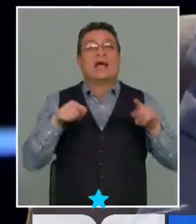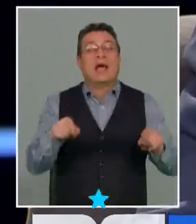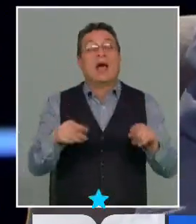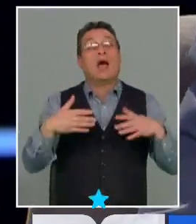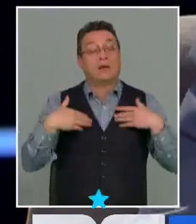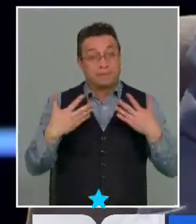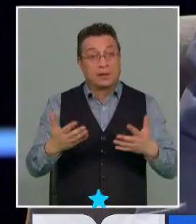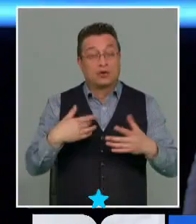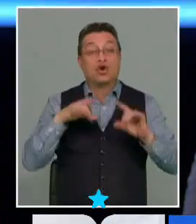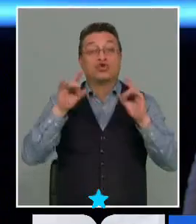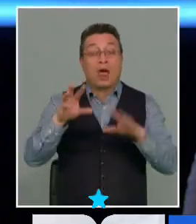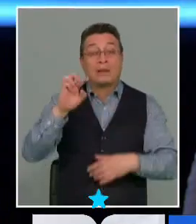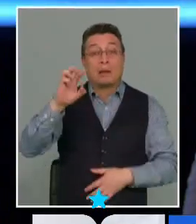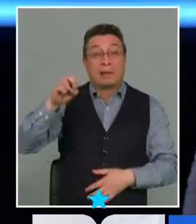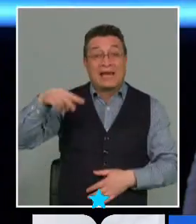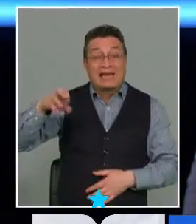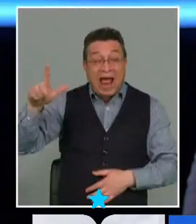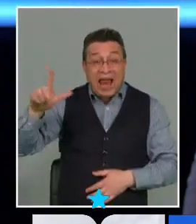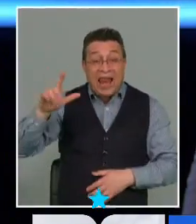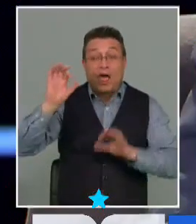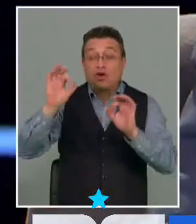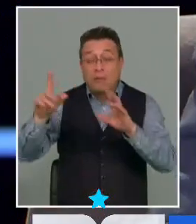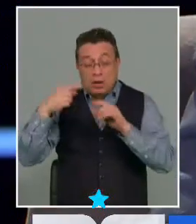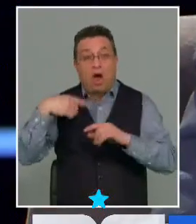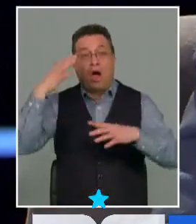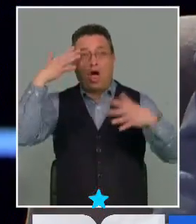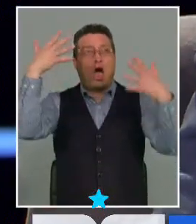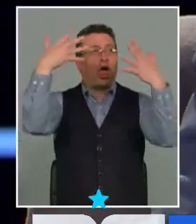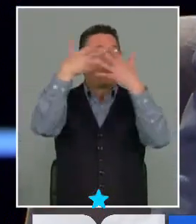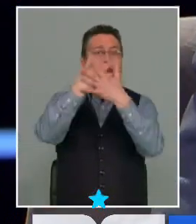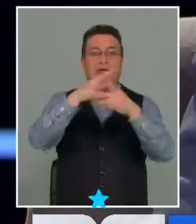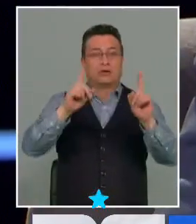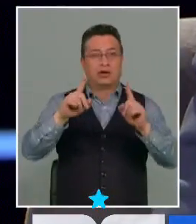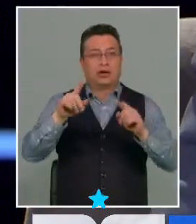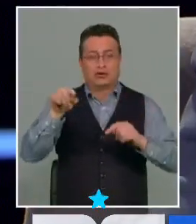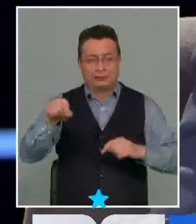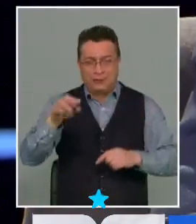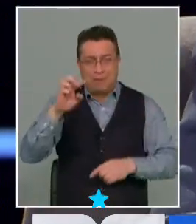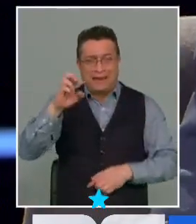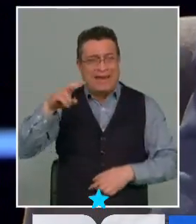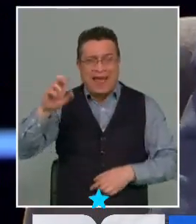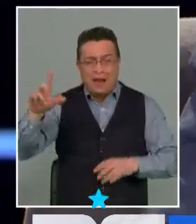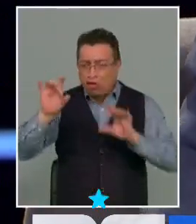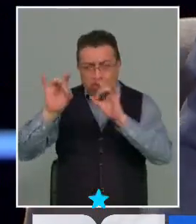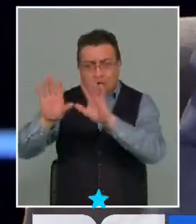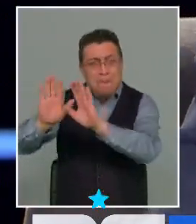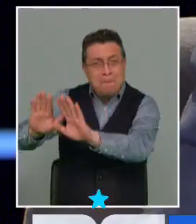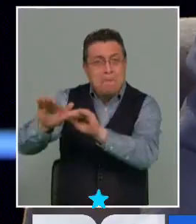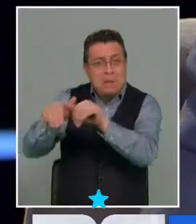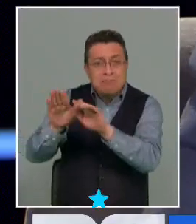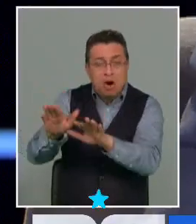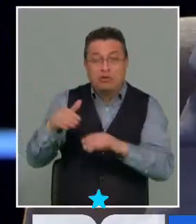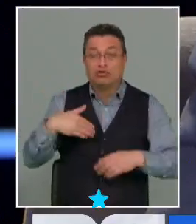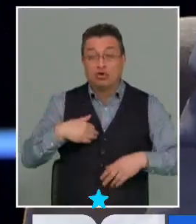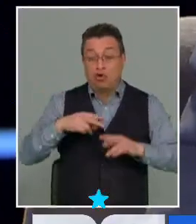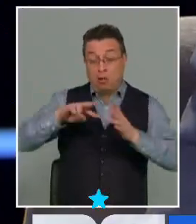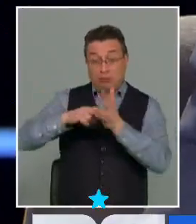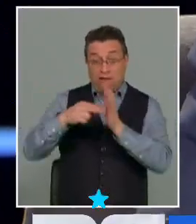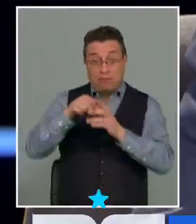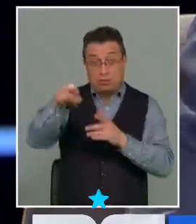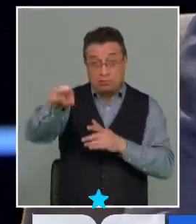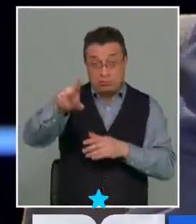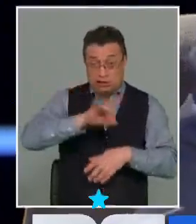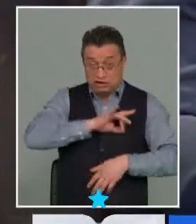de lo penal confunden a la gente porque esta constitución no va a discutir el código penal va a seguir vigente si yo tengo un problema con alguien no